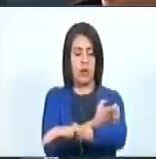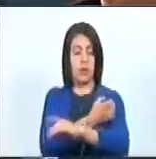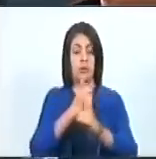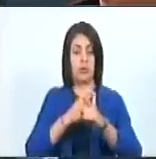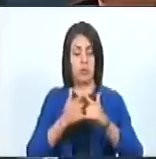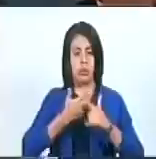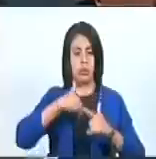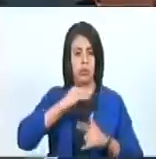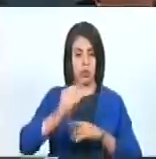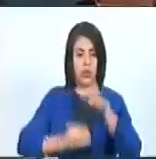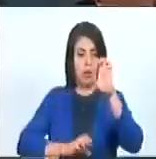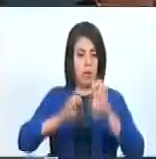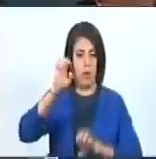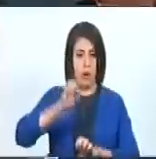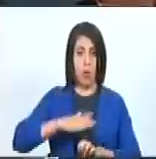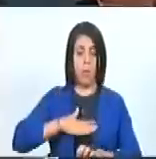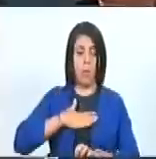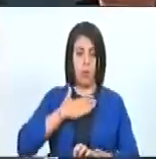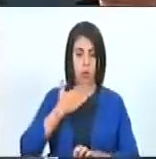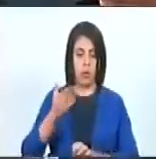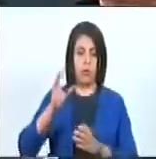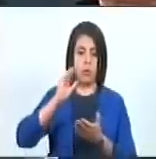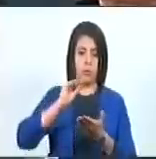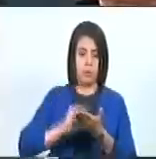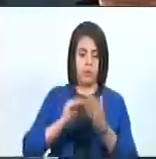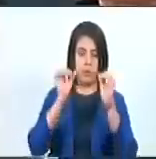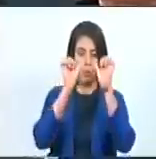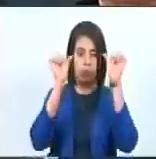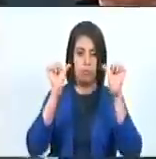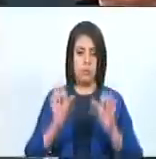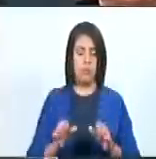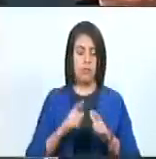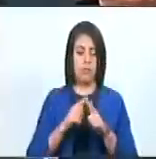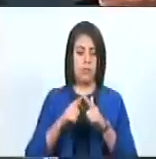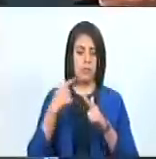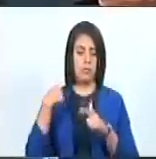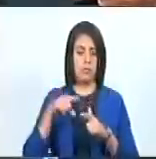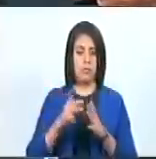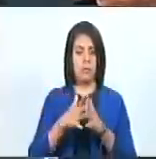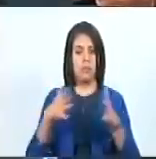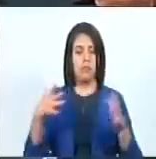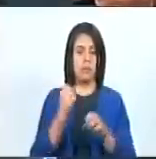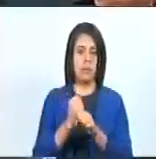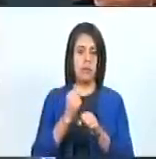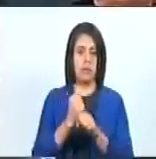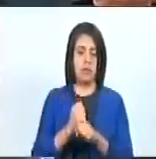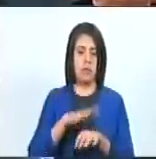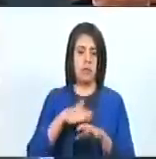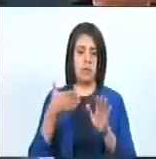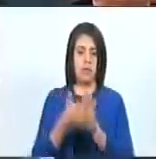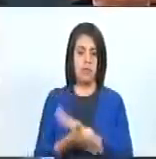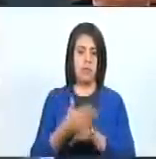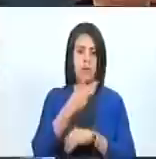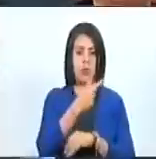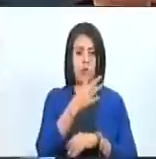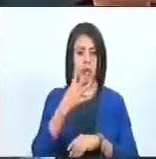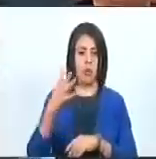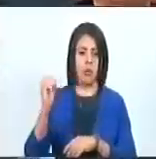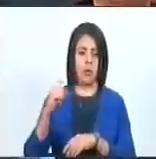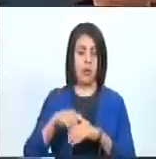nosotros que pudiéramos evaluar la posibilidad de reactivar este sistema, que tiene una gran obra ahí, a través de 240